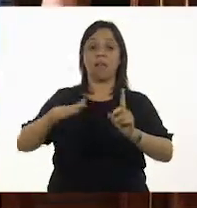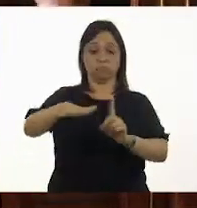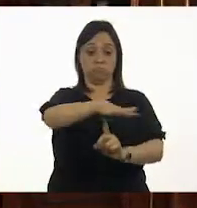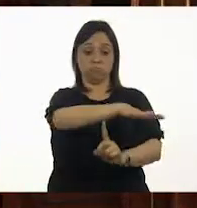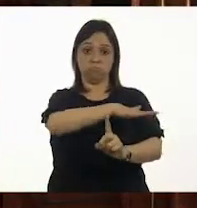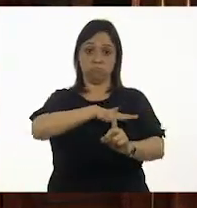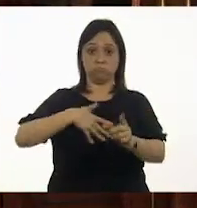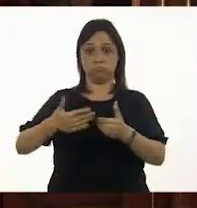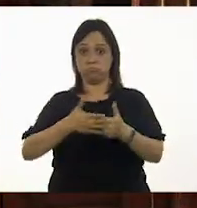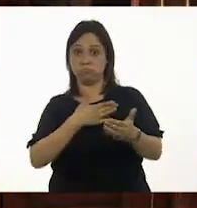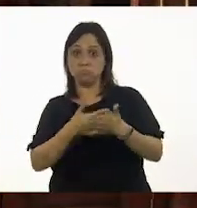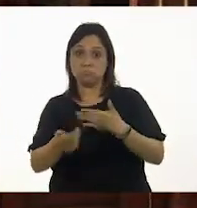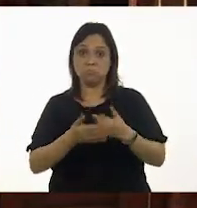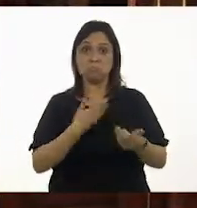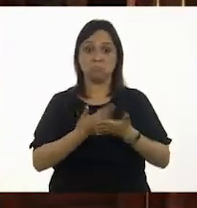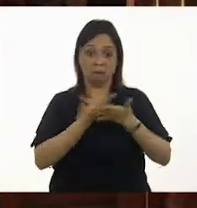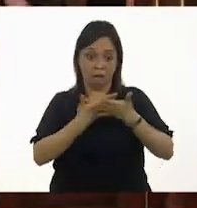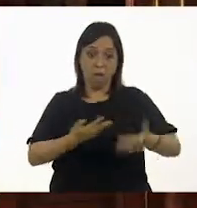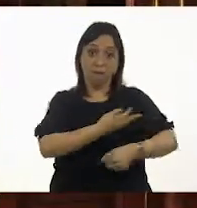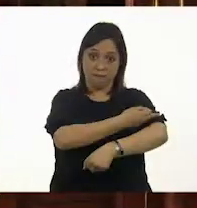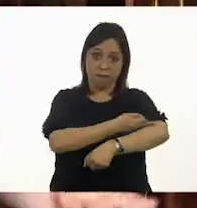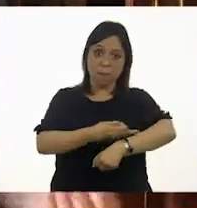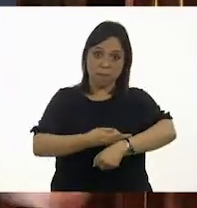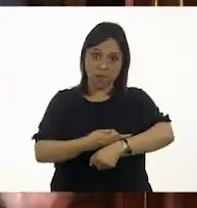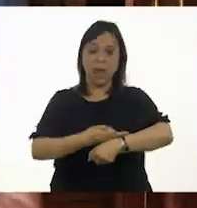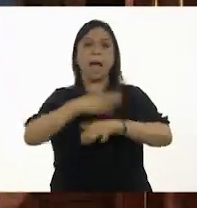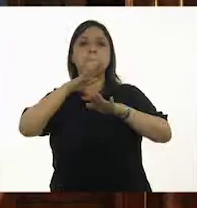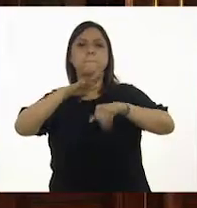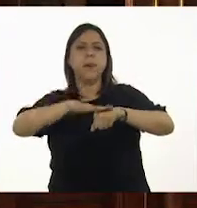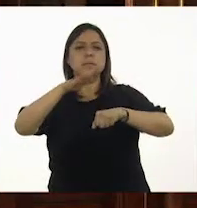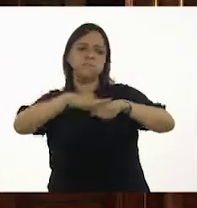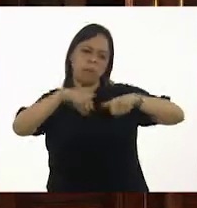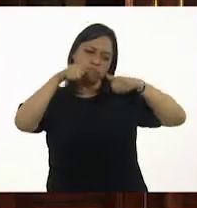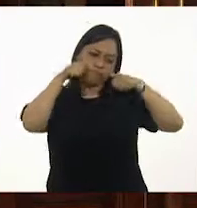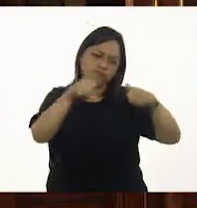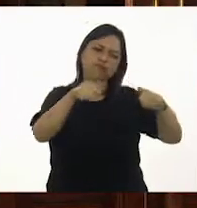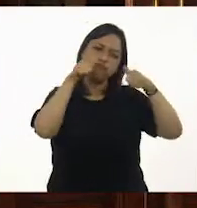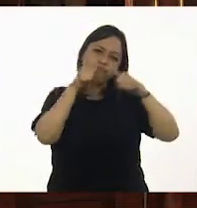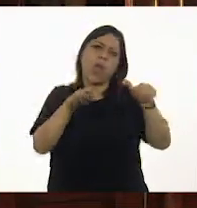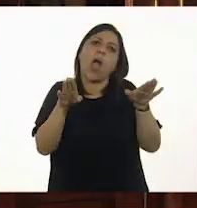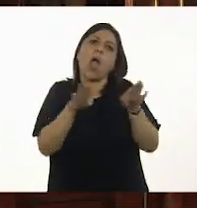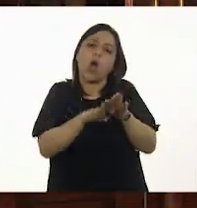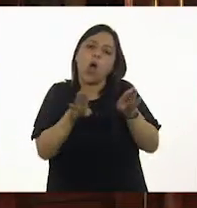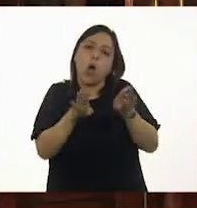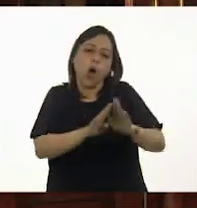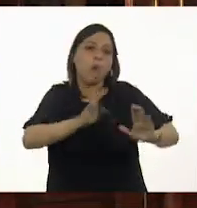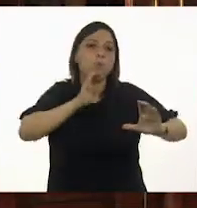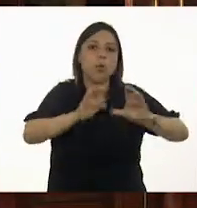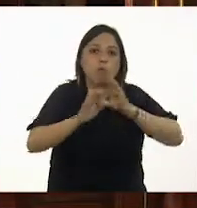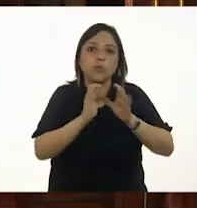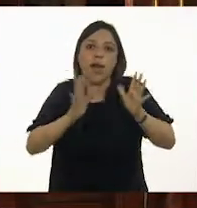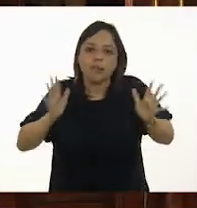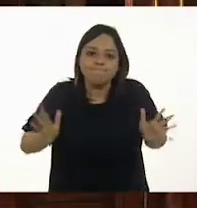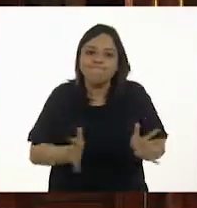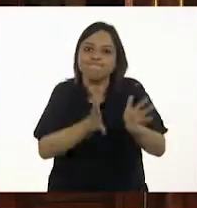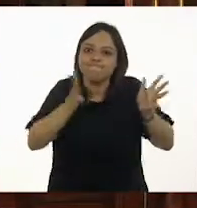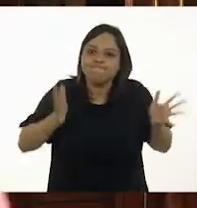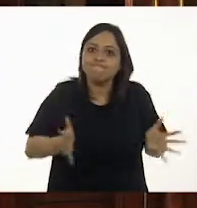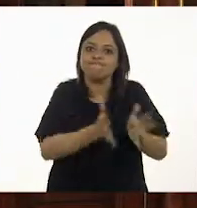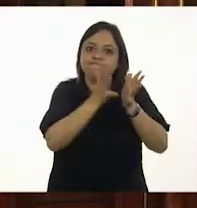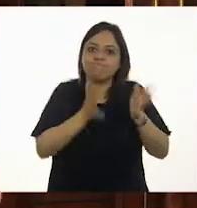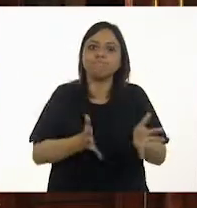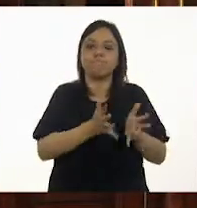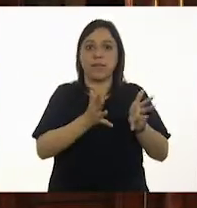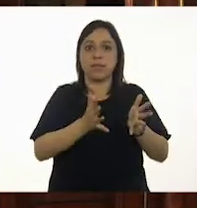y dentro de las familias, y ahora estamos mucho más preocupados por cómo estimular la comunicación y luego el lenguaje